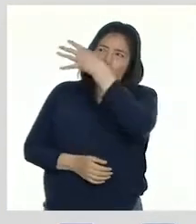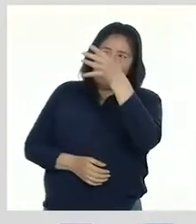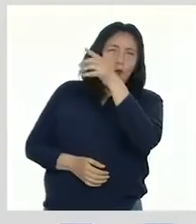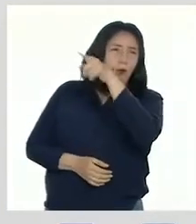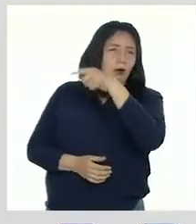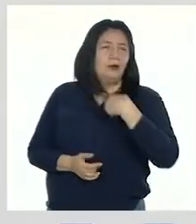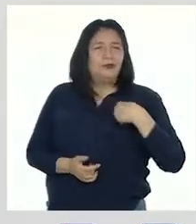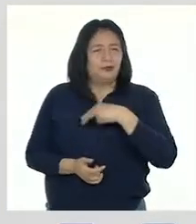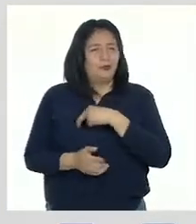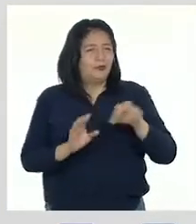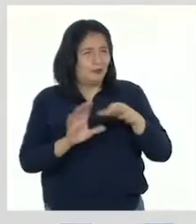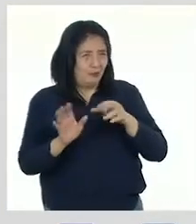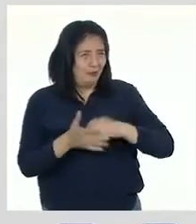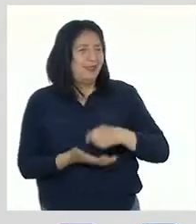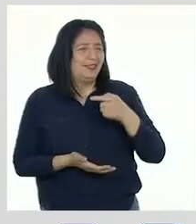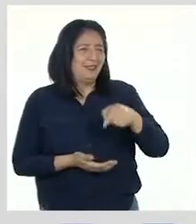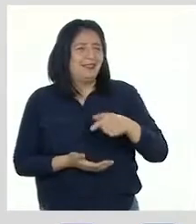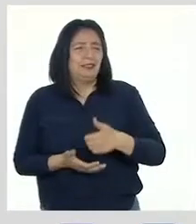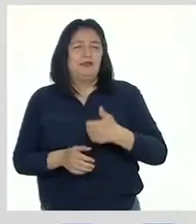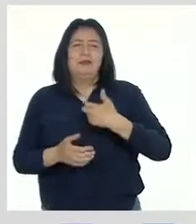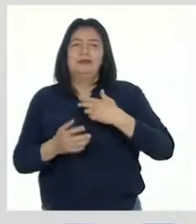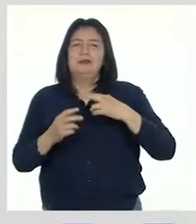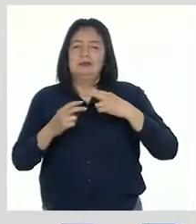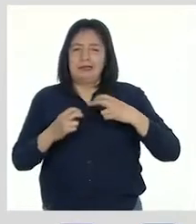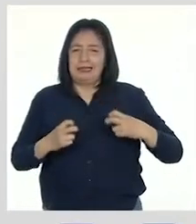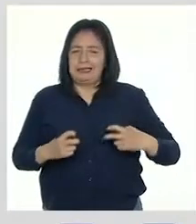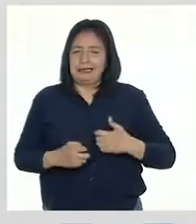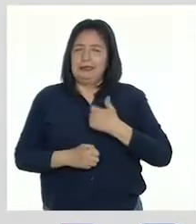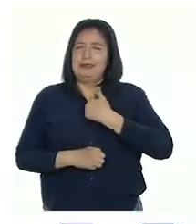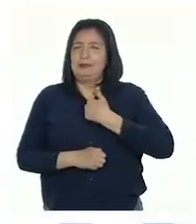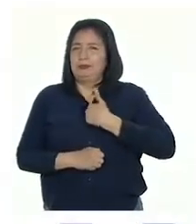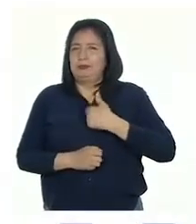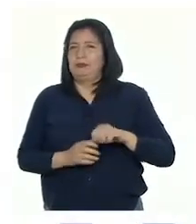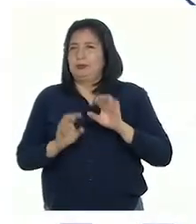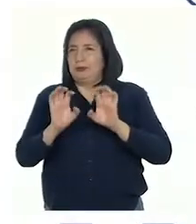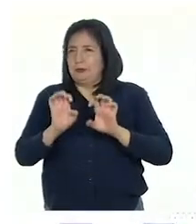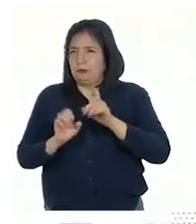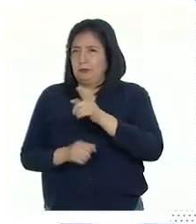actividades que desarrollaremos durante nuestra autoevaluación. ¡Vamos a verlo!